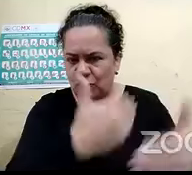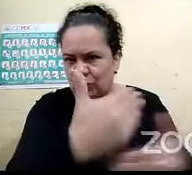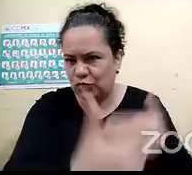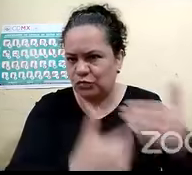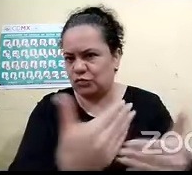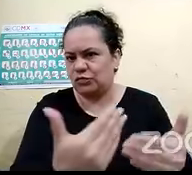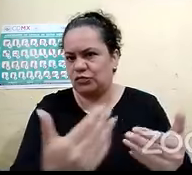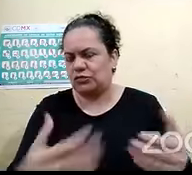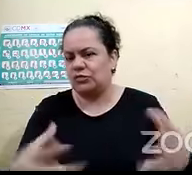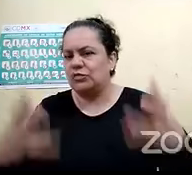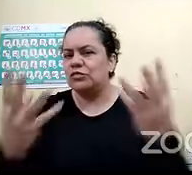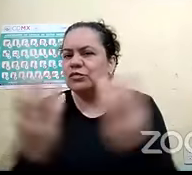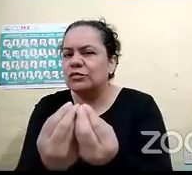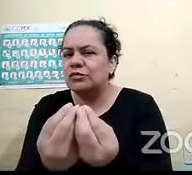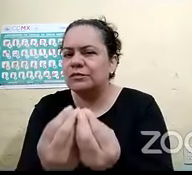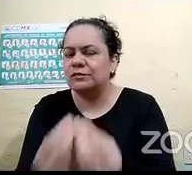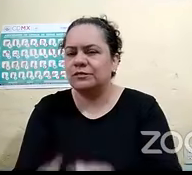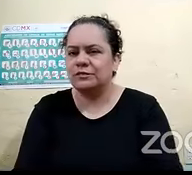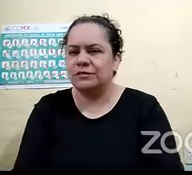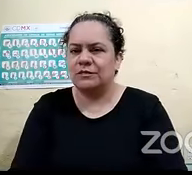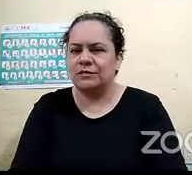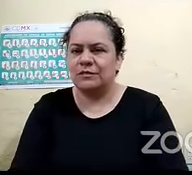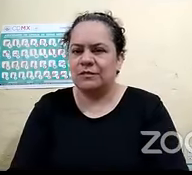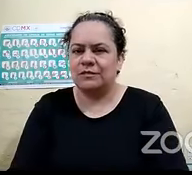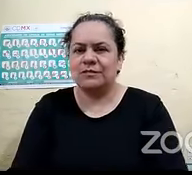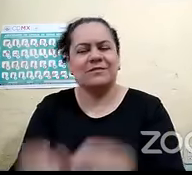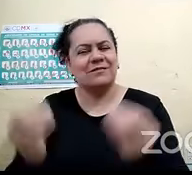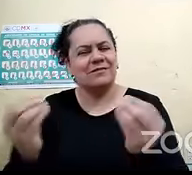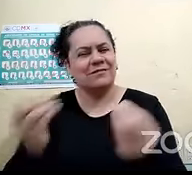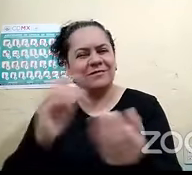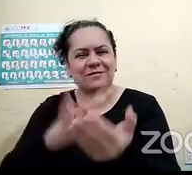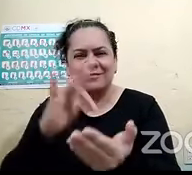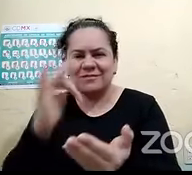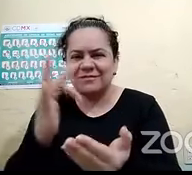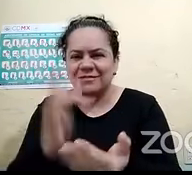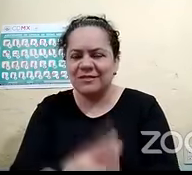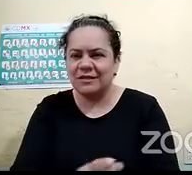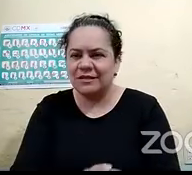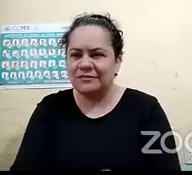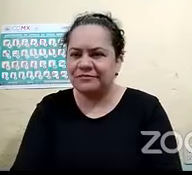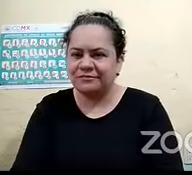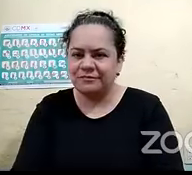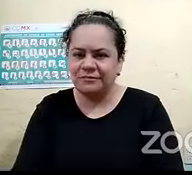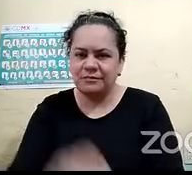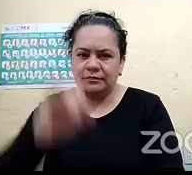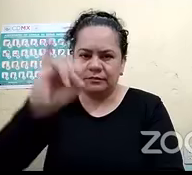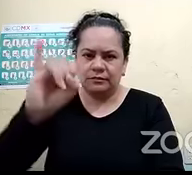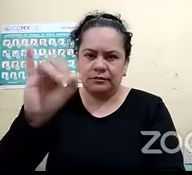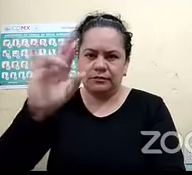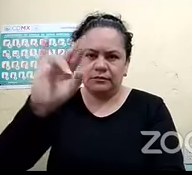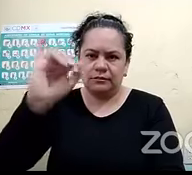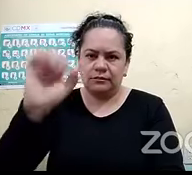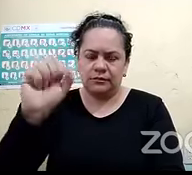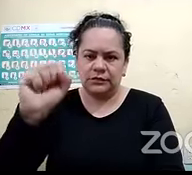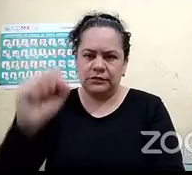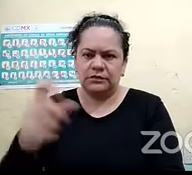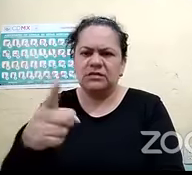persona. Ok, me encantó esa definición. Iris, ¿tú cómo definirías inclusión?